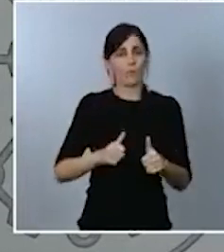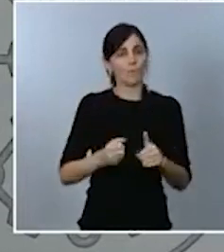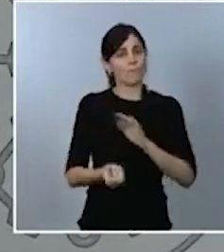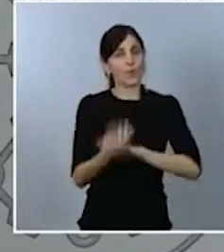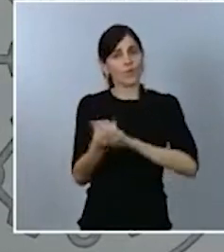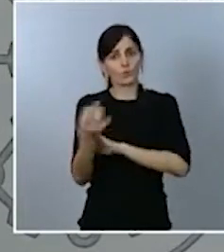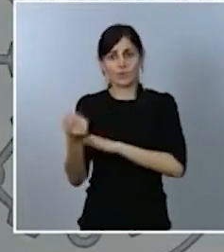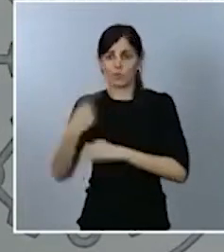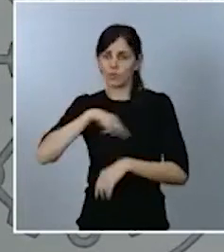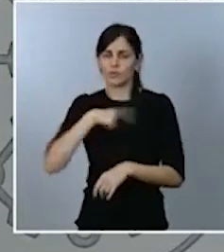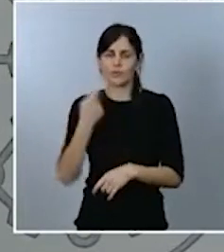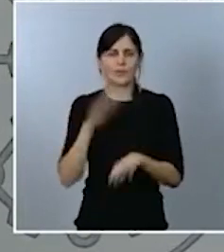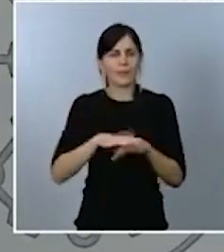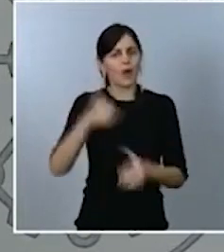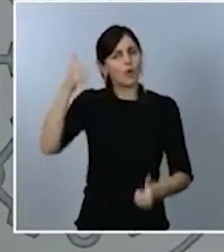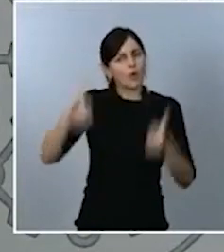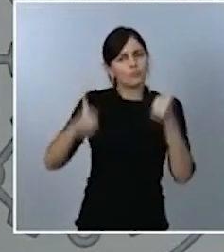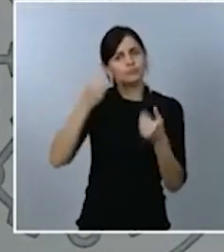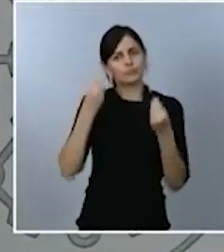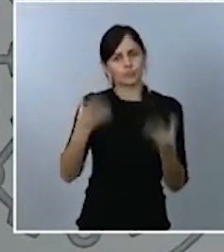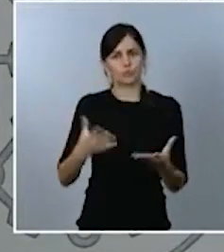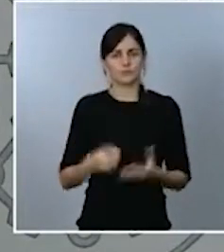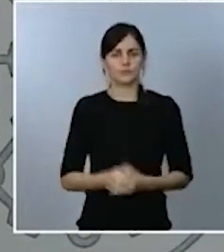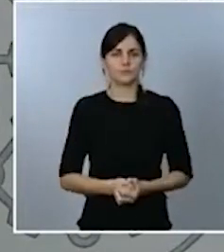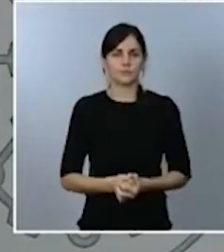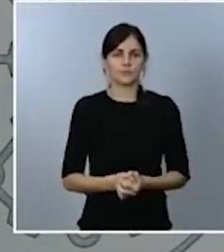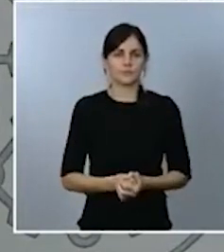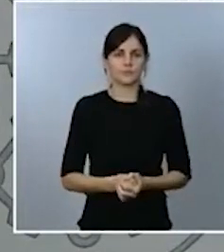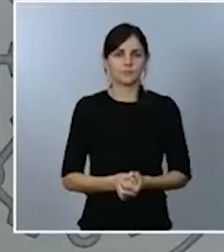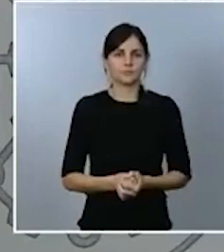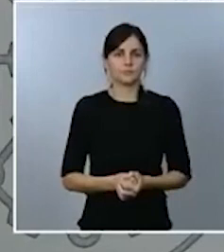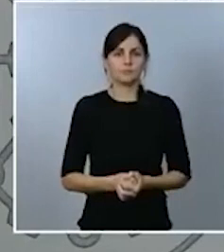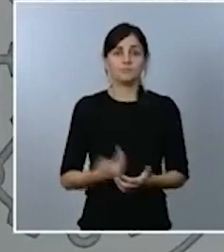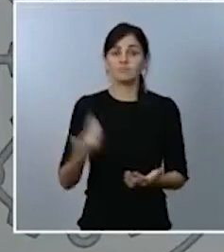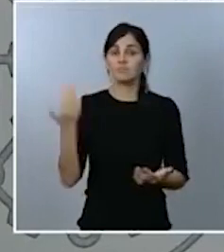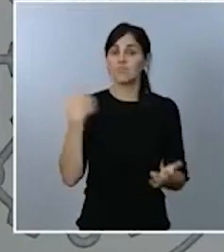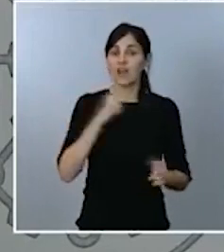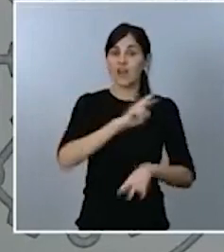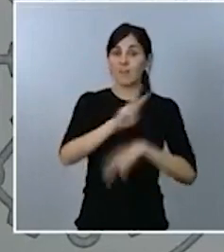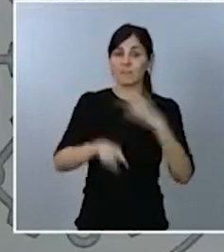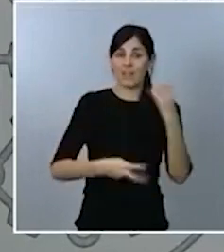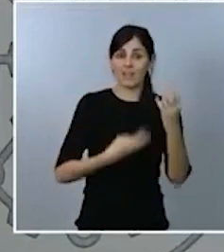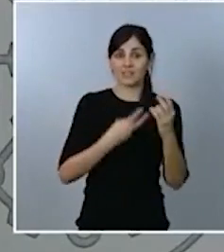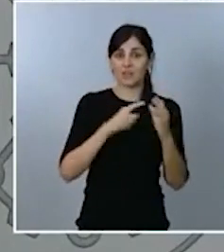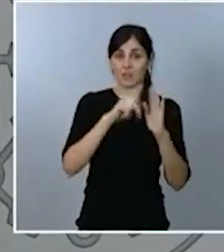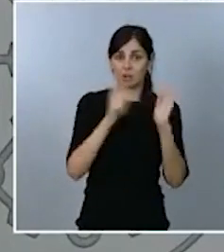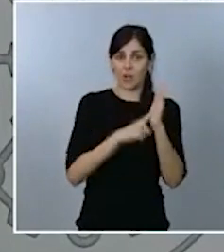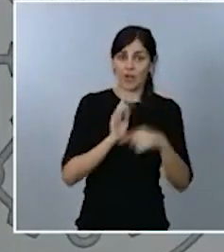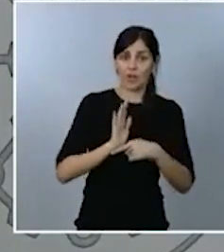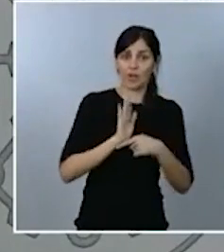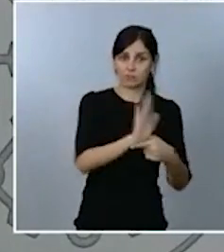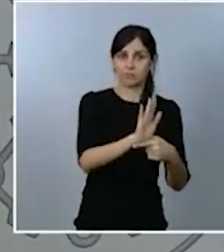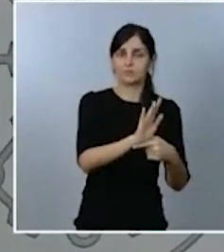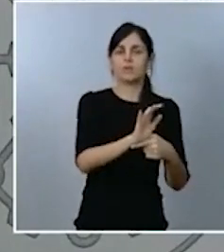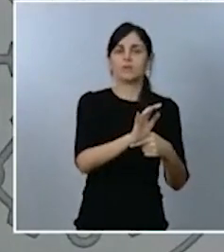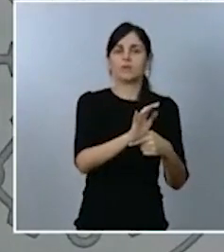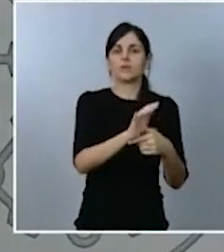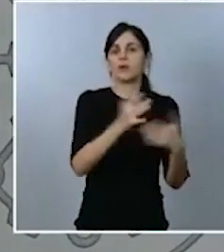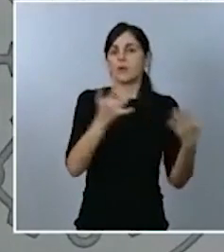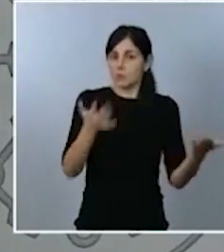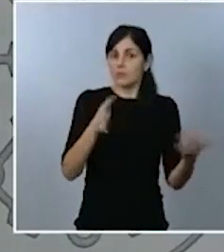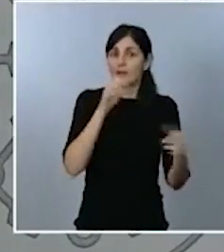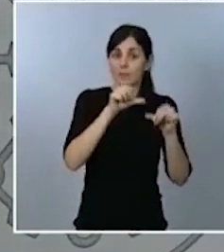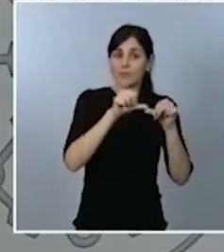Tendremos ocasión, una vez se superen esas enmiendas a la totalidad, tendremos ocasión de estudiar, de analizar con detenimiento